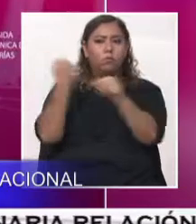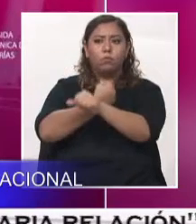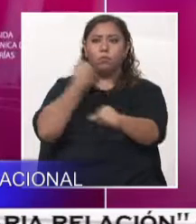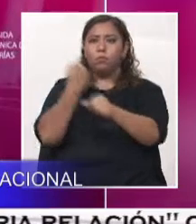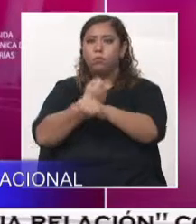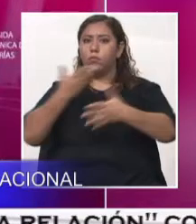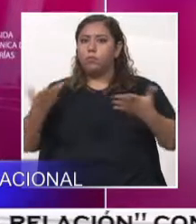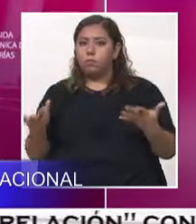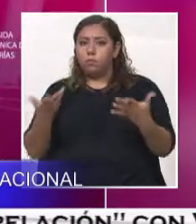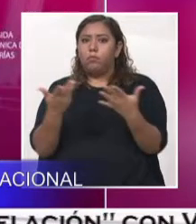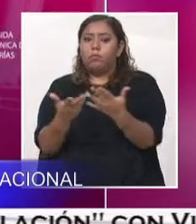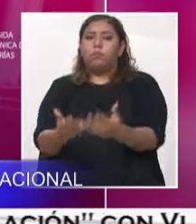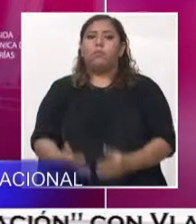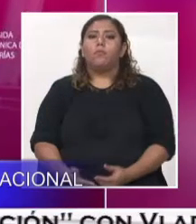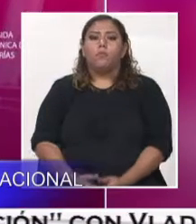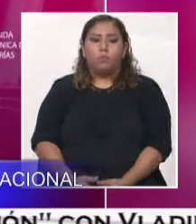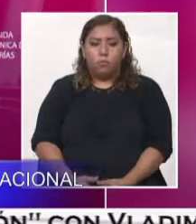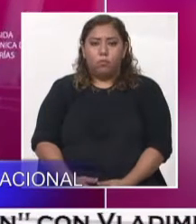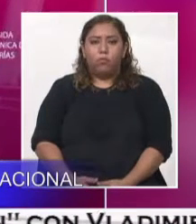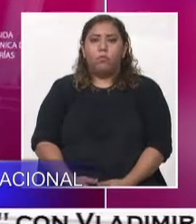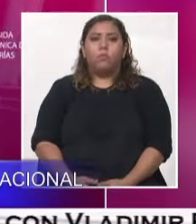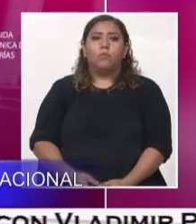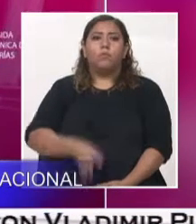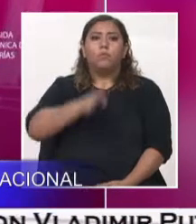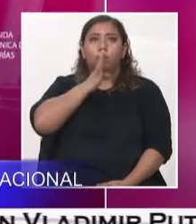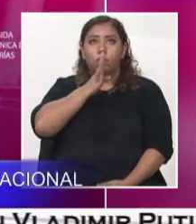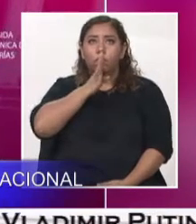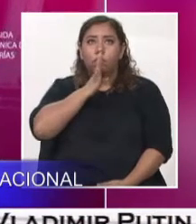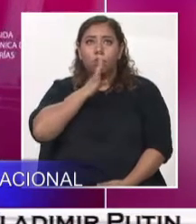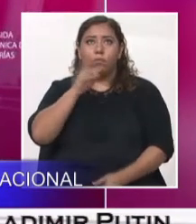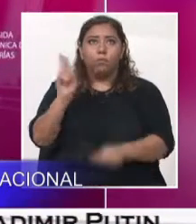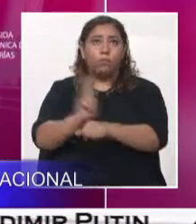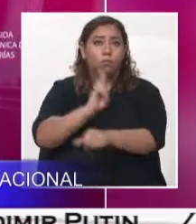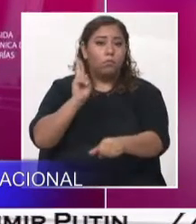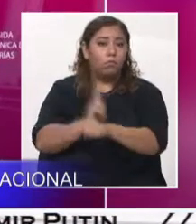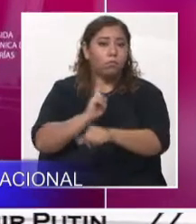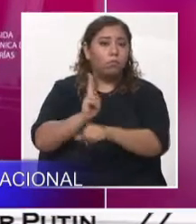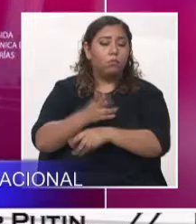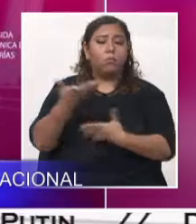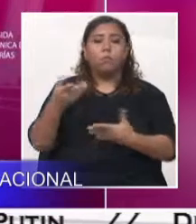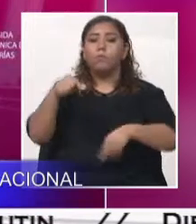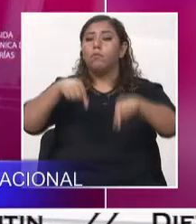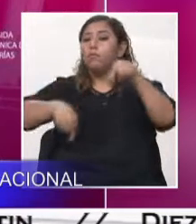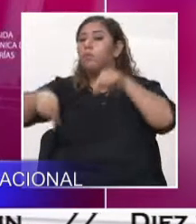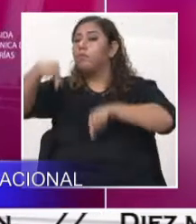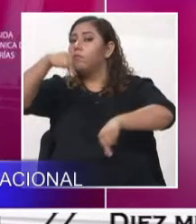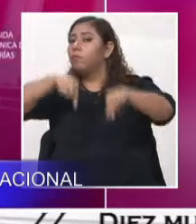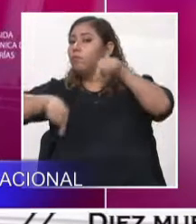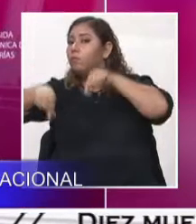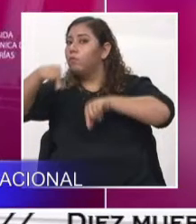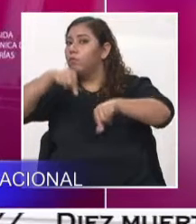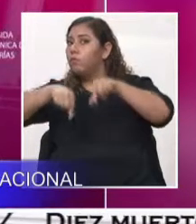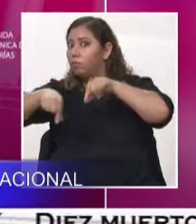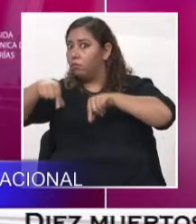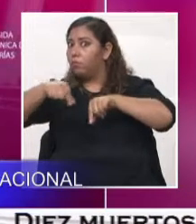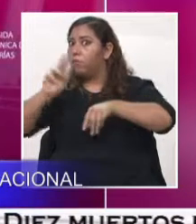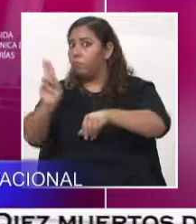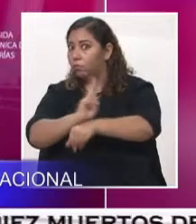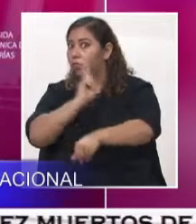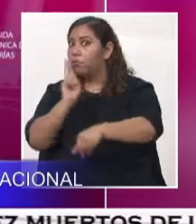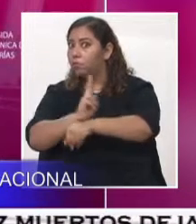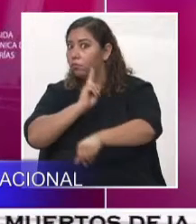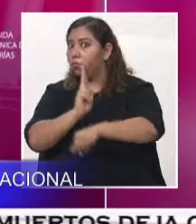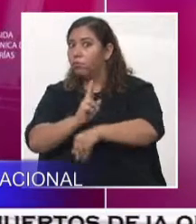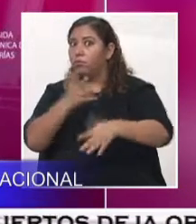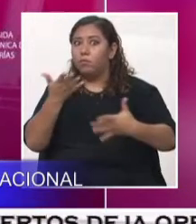y retos del convenio Minamata, que se trata del uso y desuso del mercurio, tanto en la minería como también en la